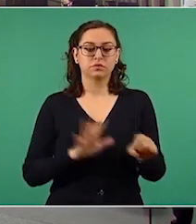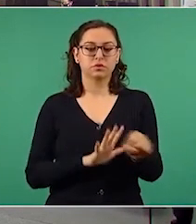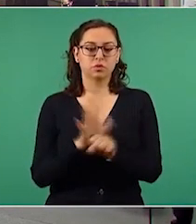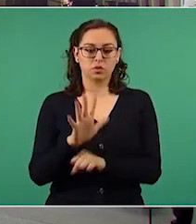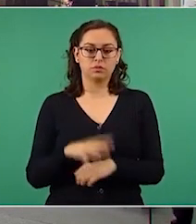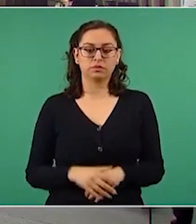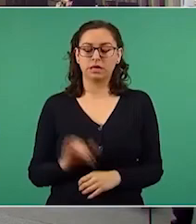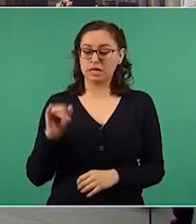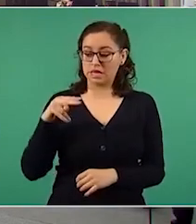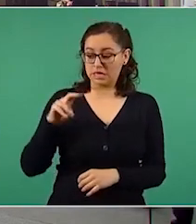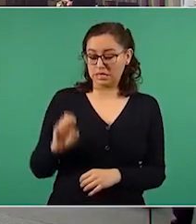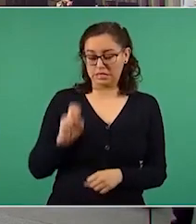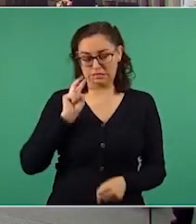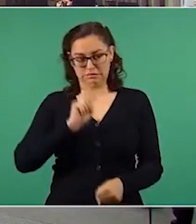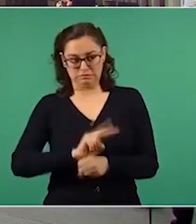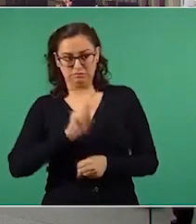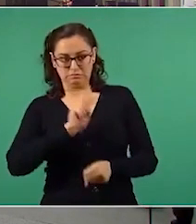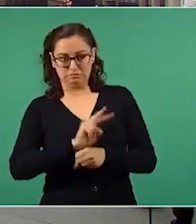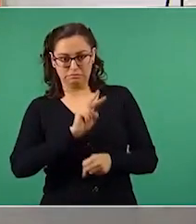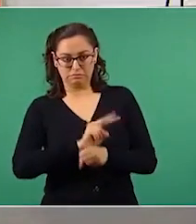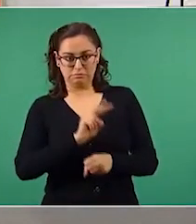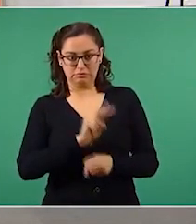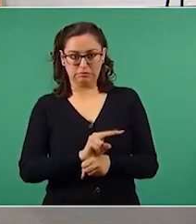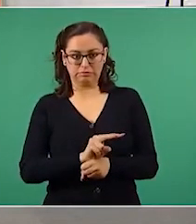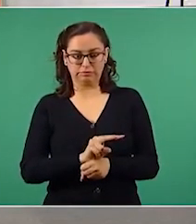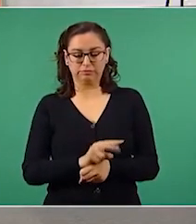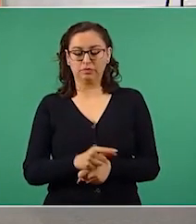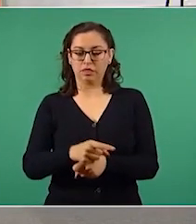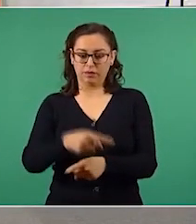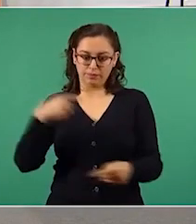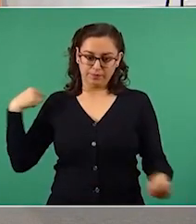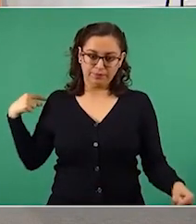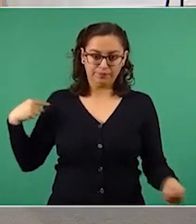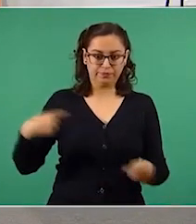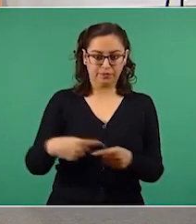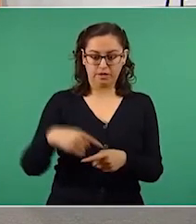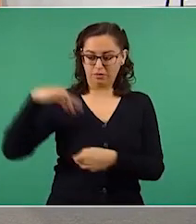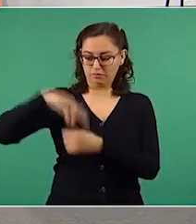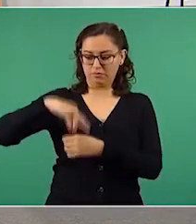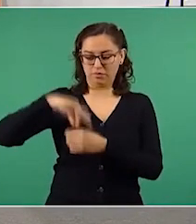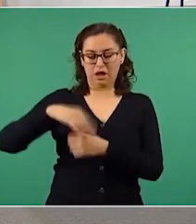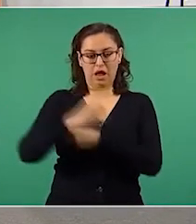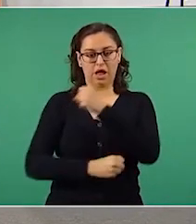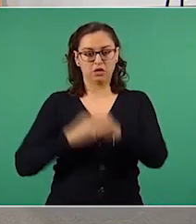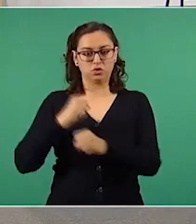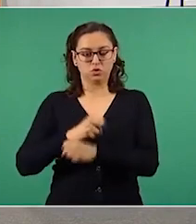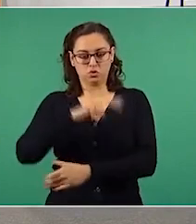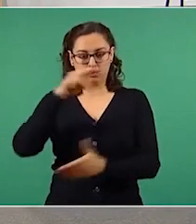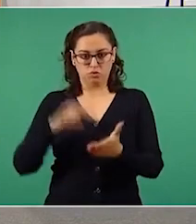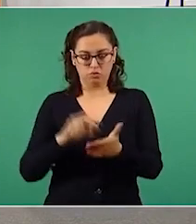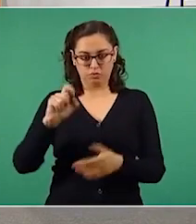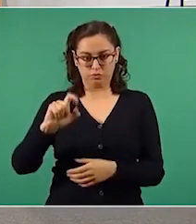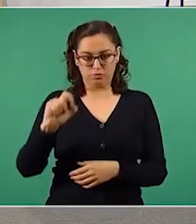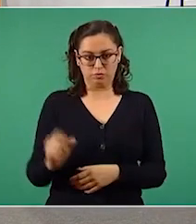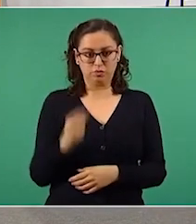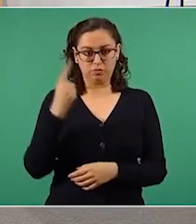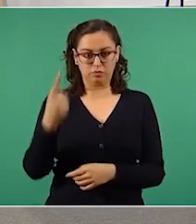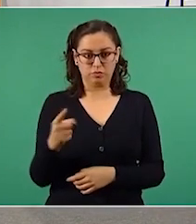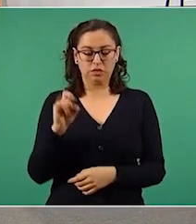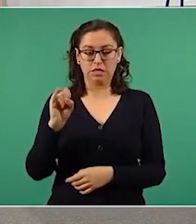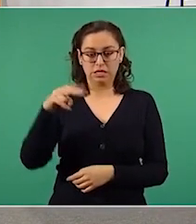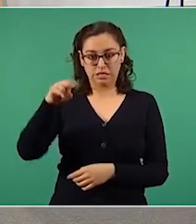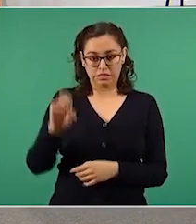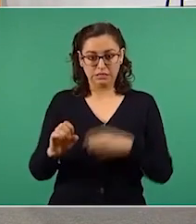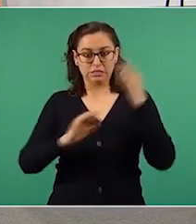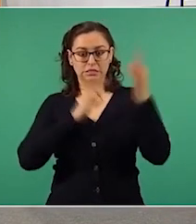INE en el proceso electoral de este año, el monitoreo de radio y televisión del